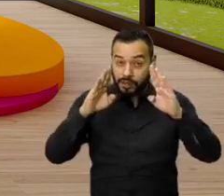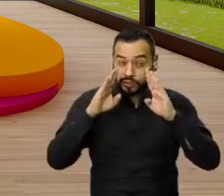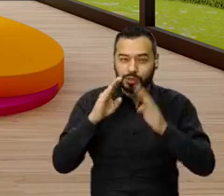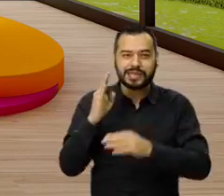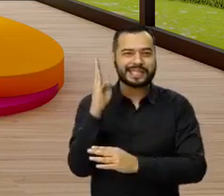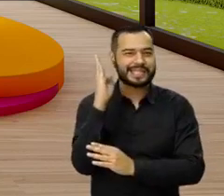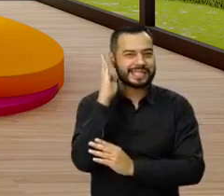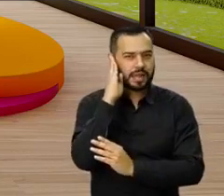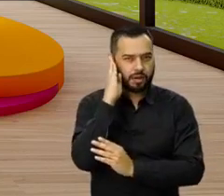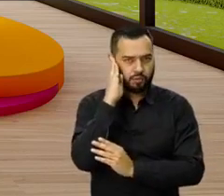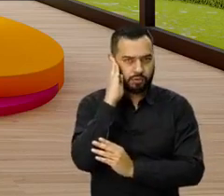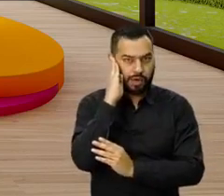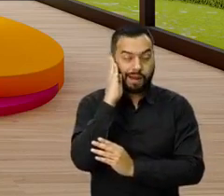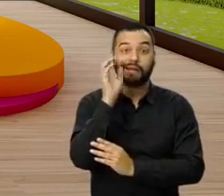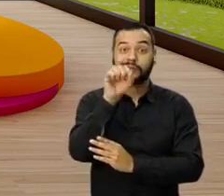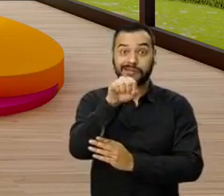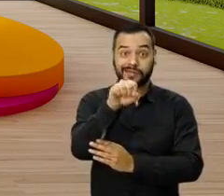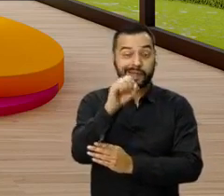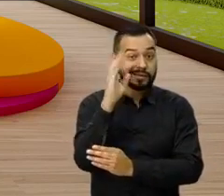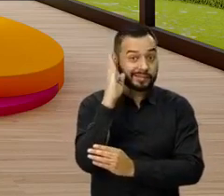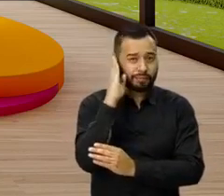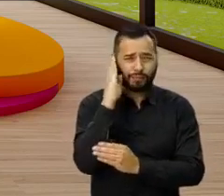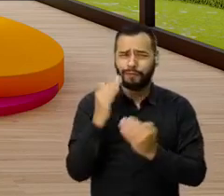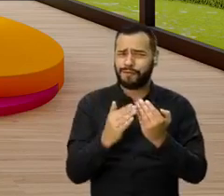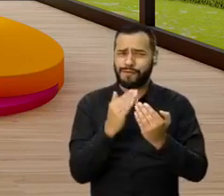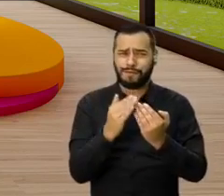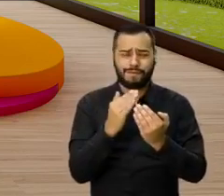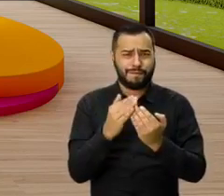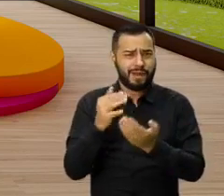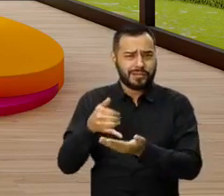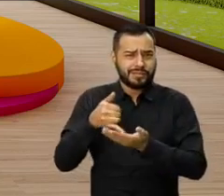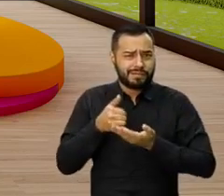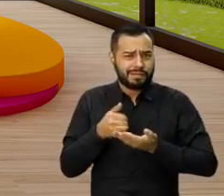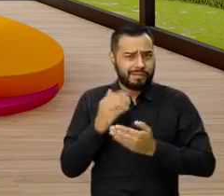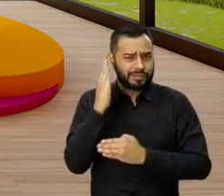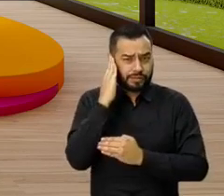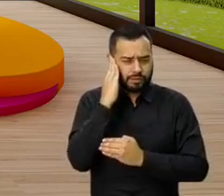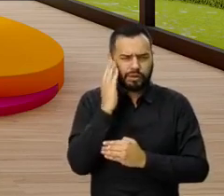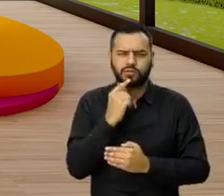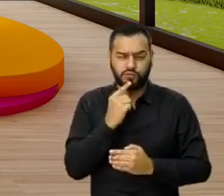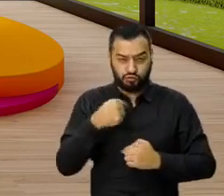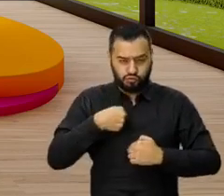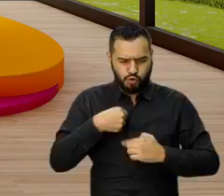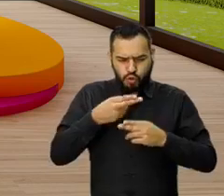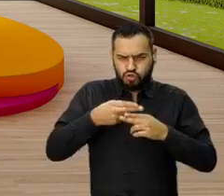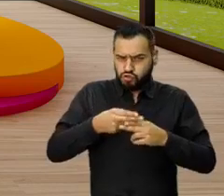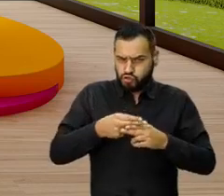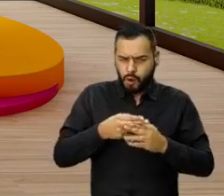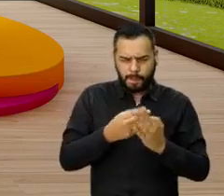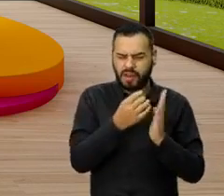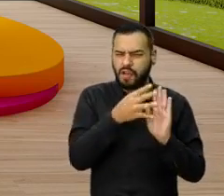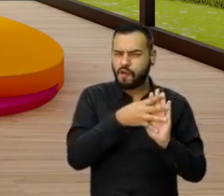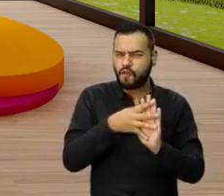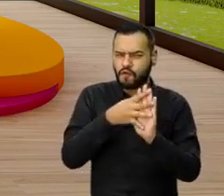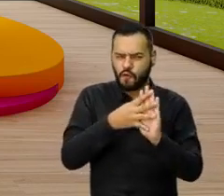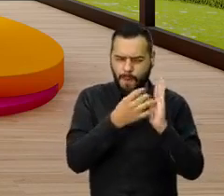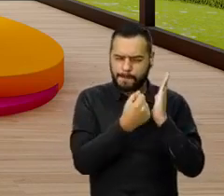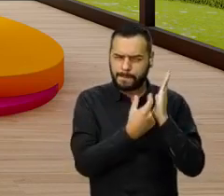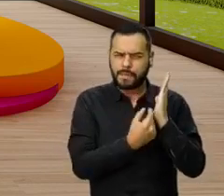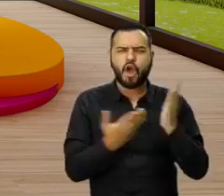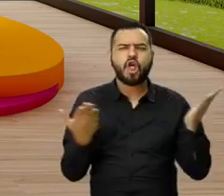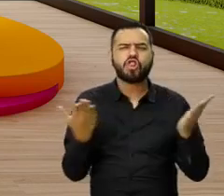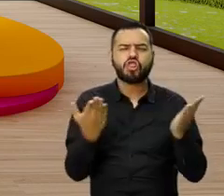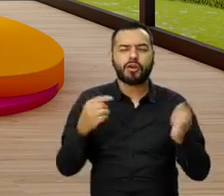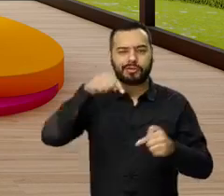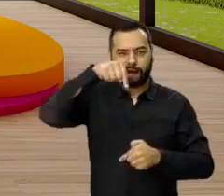un celular. Así es. Y es muy fácil. Miren quienes registren sus datos en el formulario que está aquí abajo en